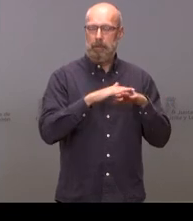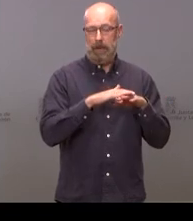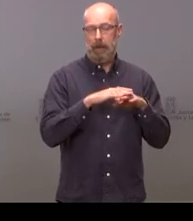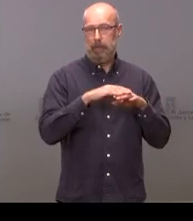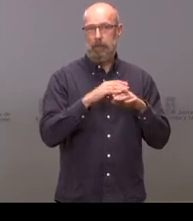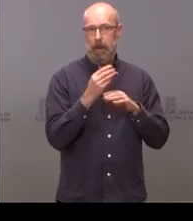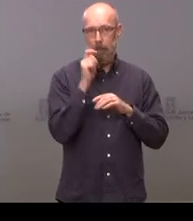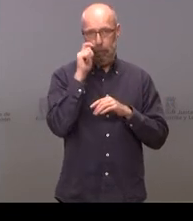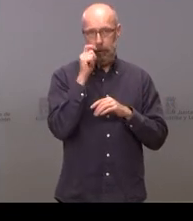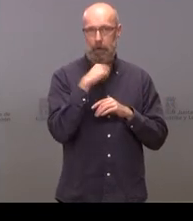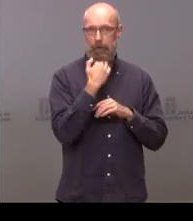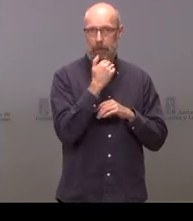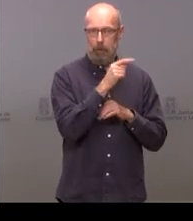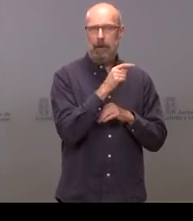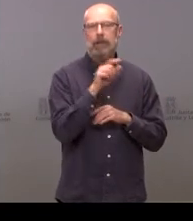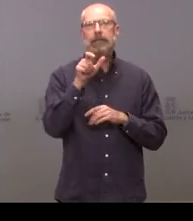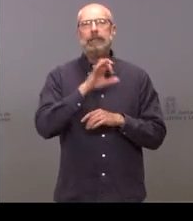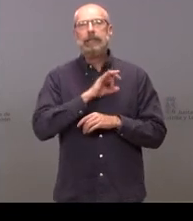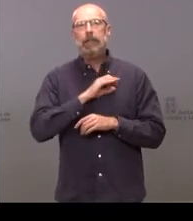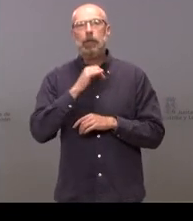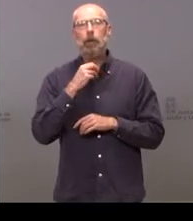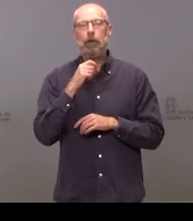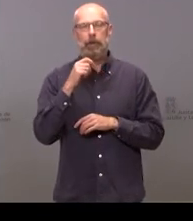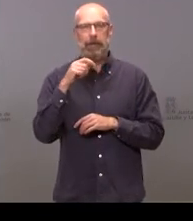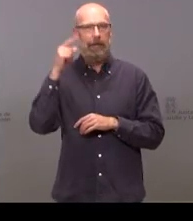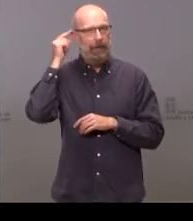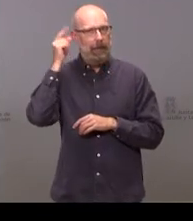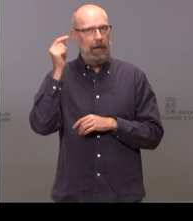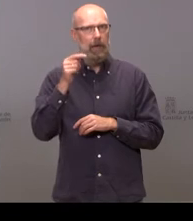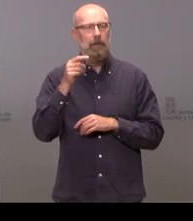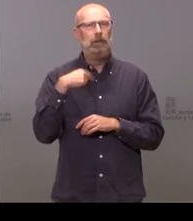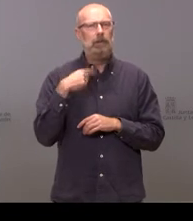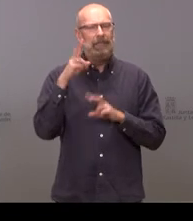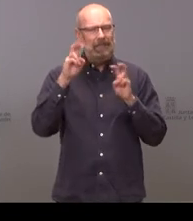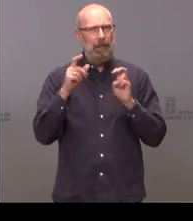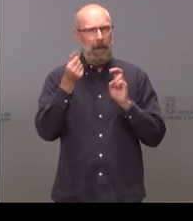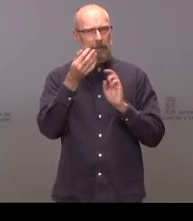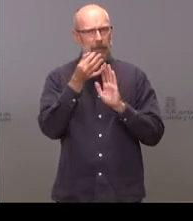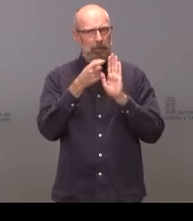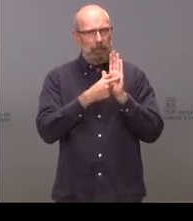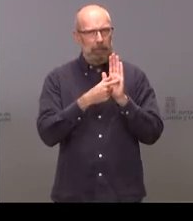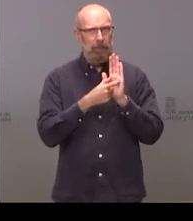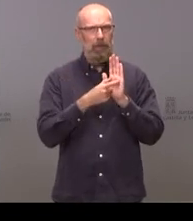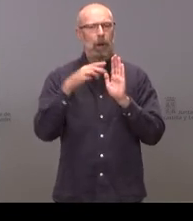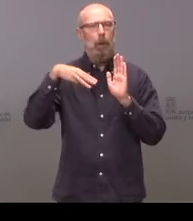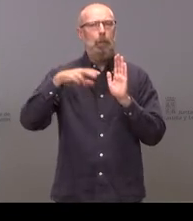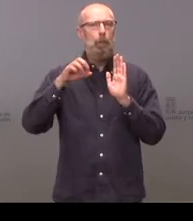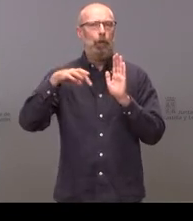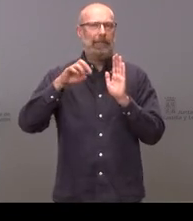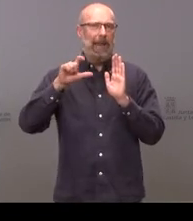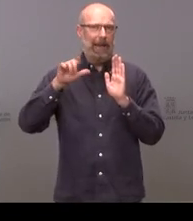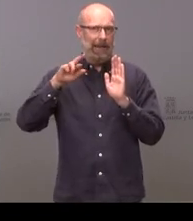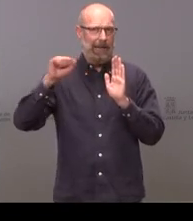y para Egea o para Carrido no lo sé entiendo que la partida de de Montelarreina se va a mantener